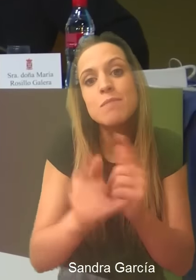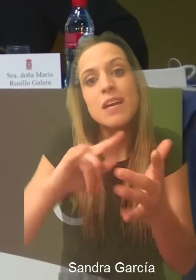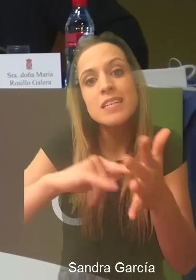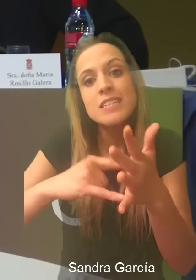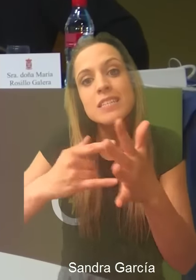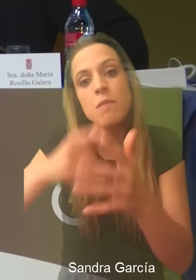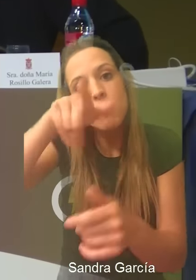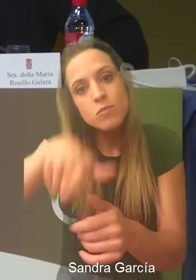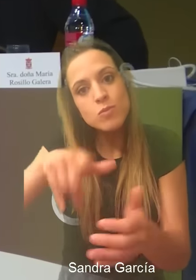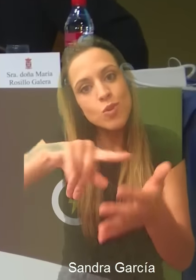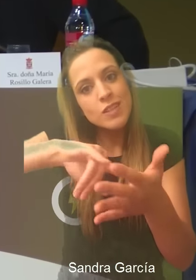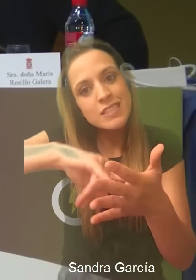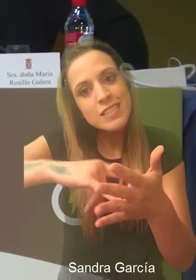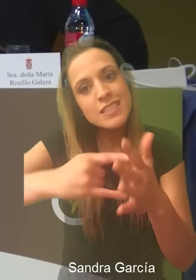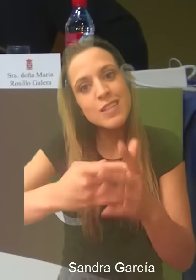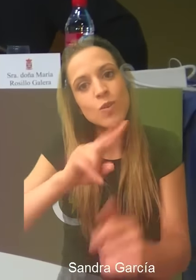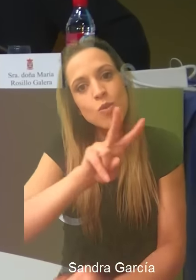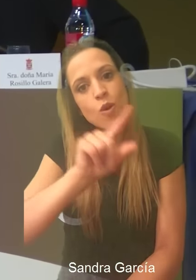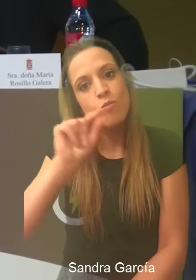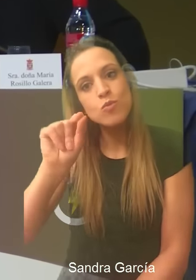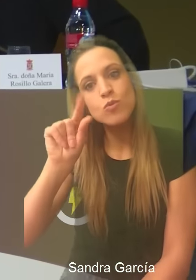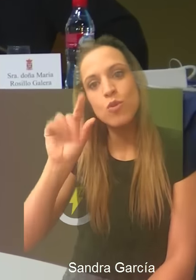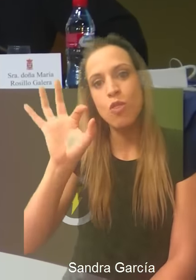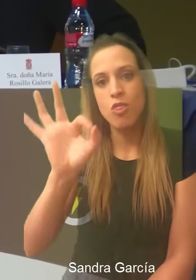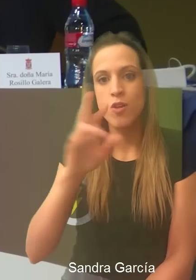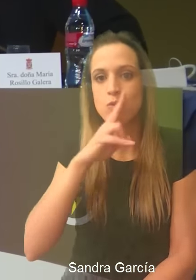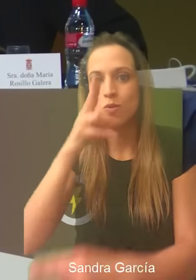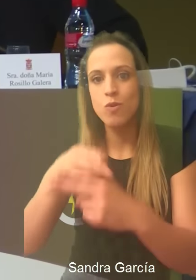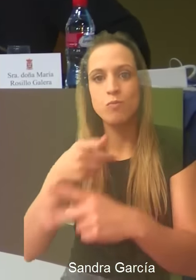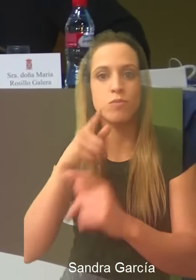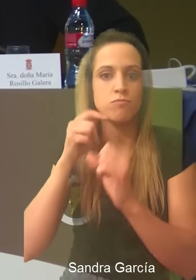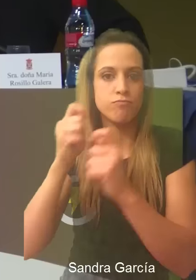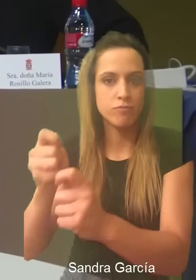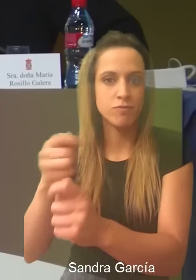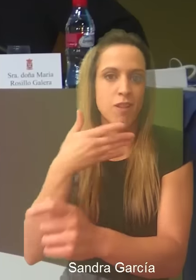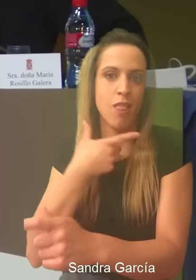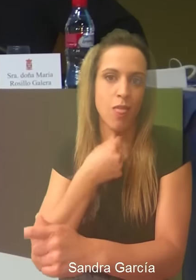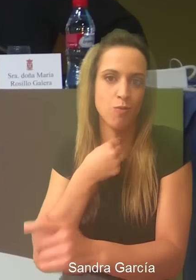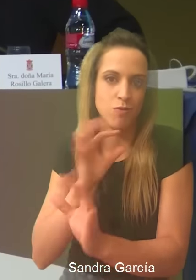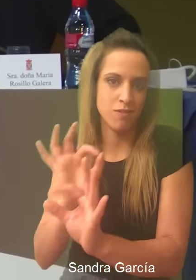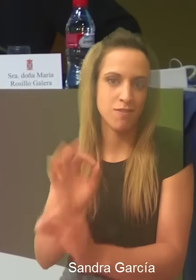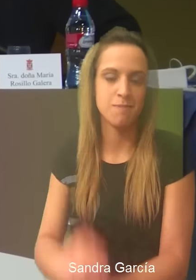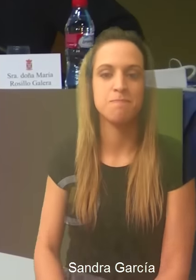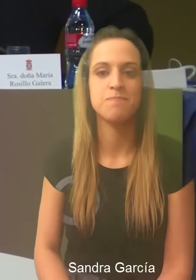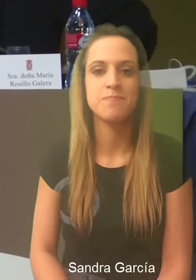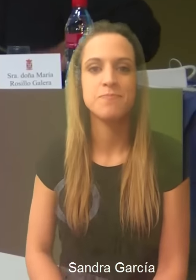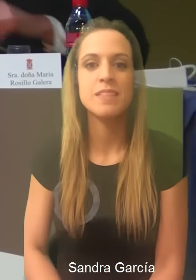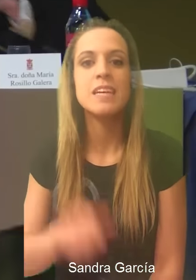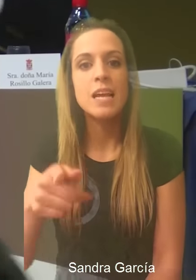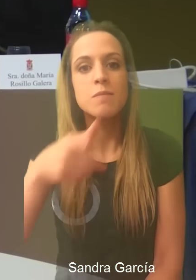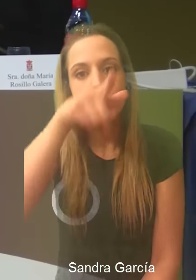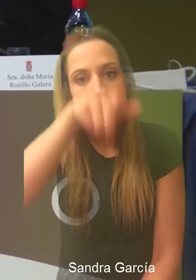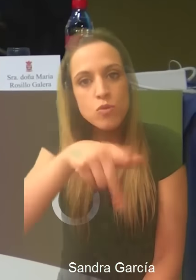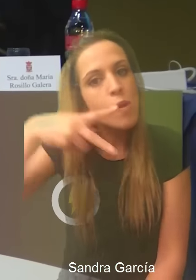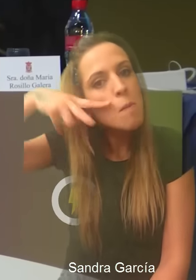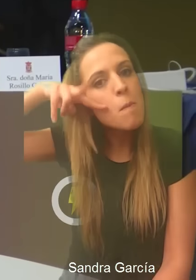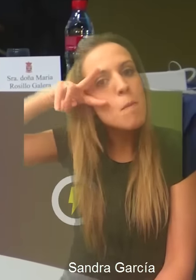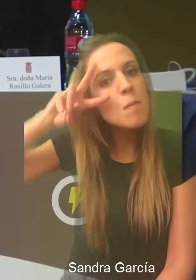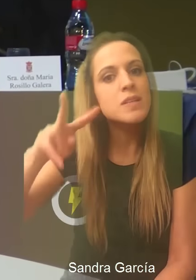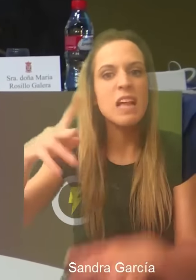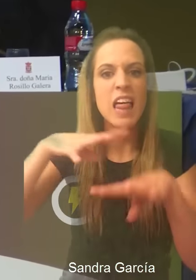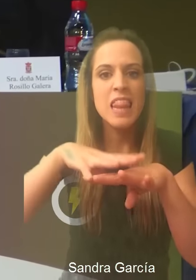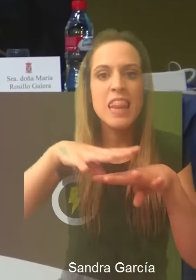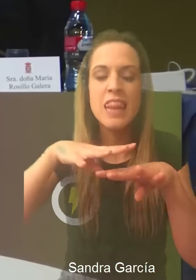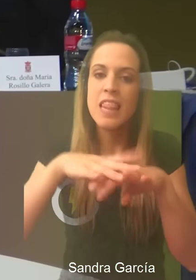.0, como le gusta que se le llame. Un experto en el manejo de las redes